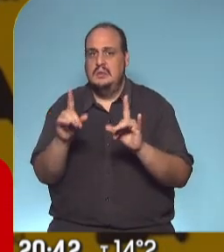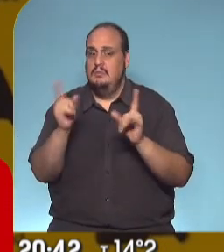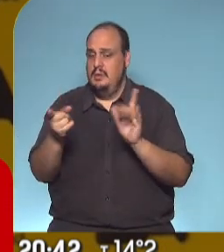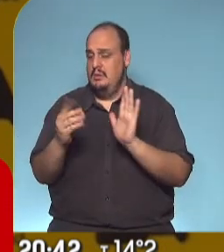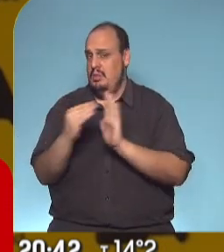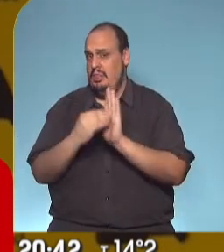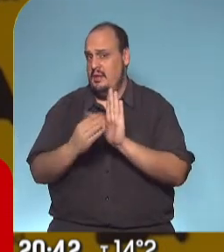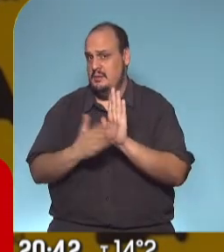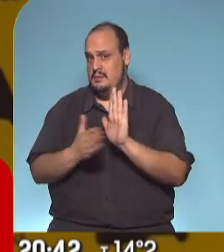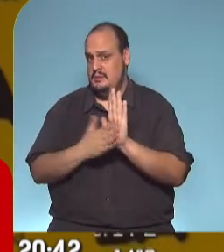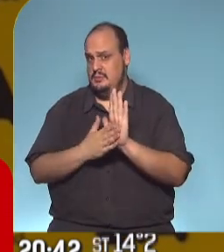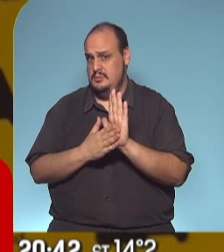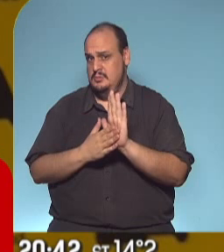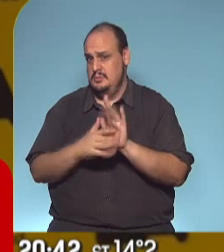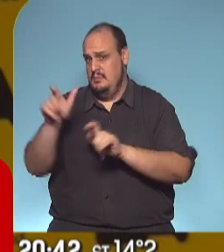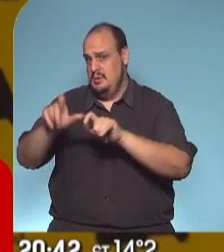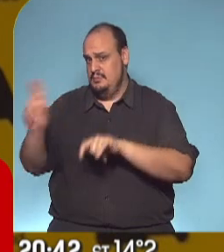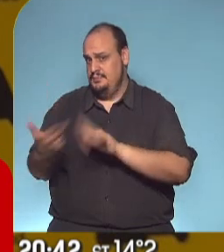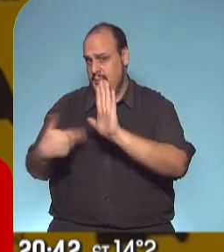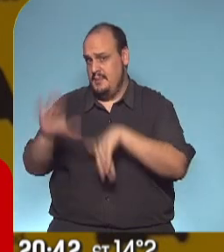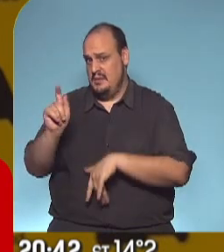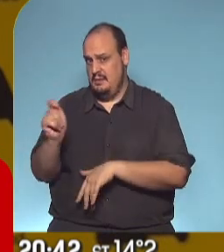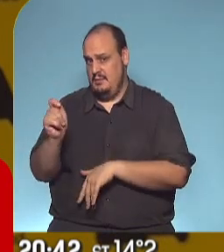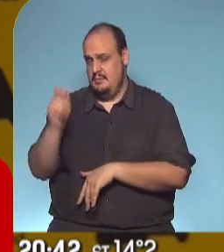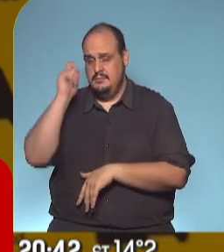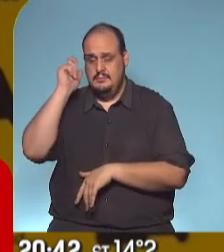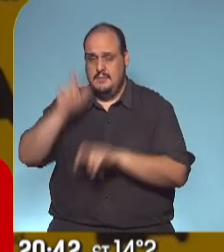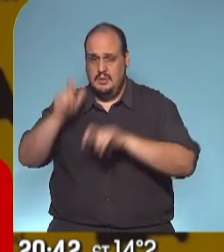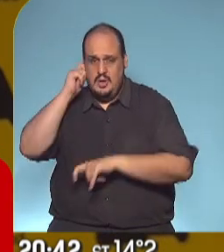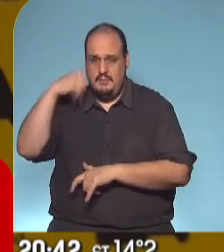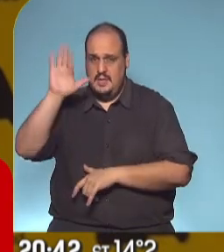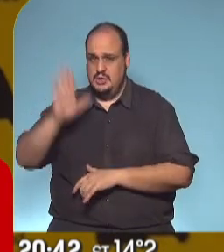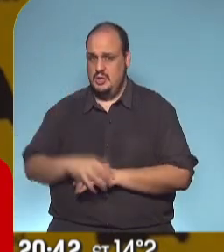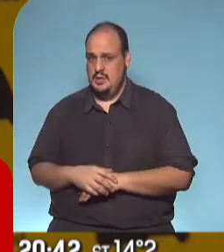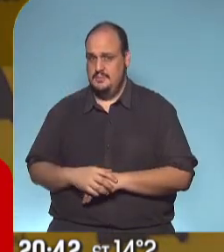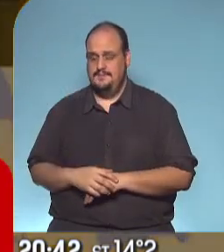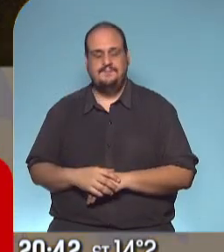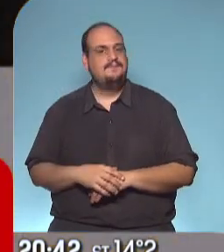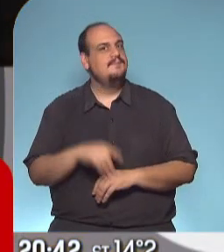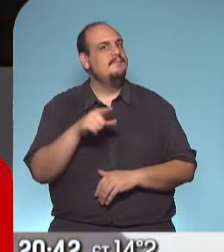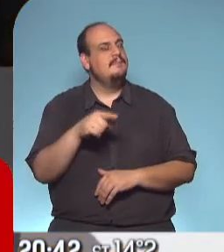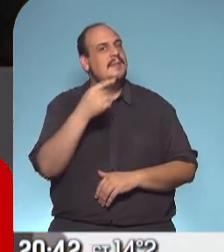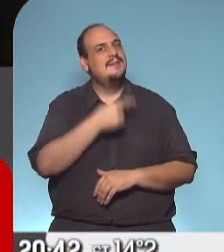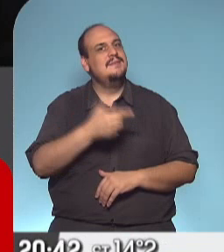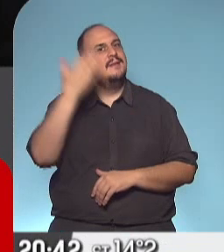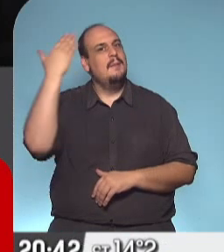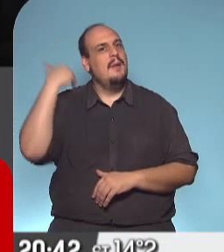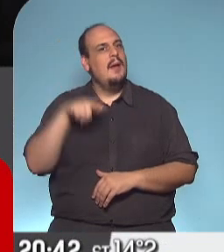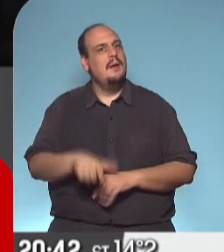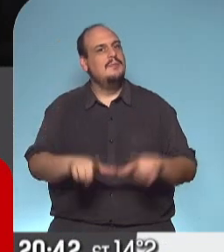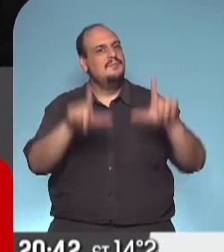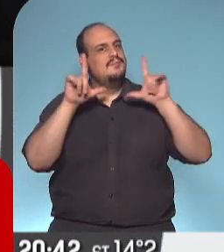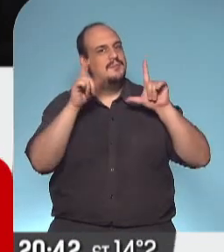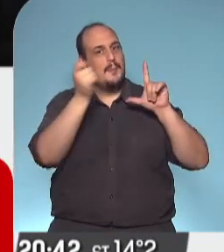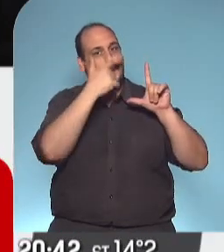datos lo verifican, que el mayor número de fallecidos son adultos mayores. En las últimas semanas reapareció Mauricio